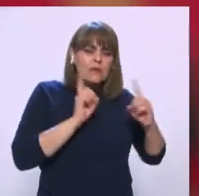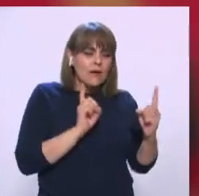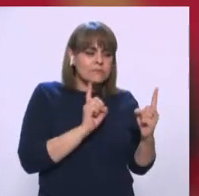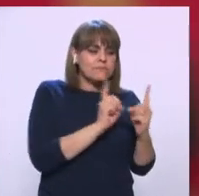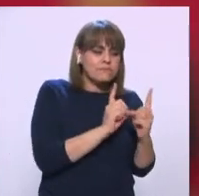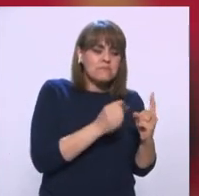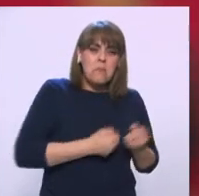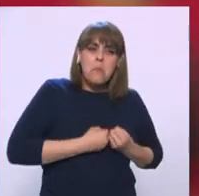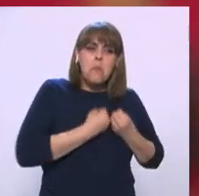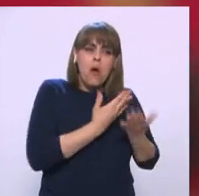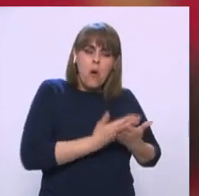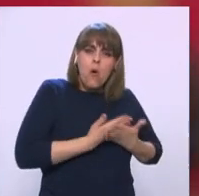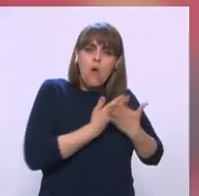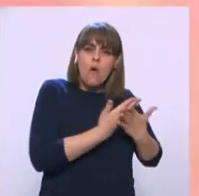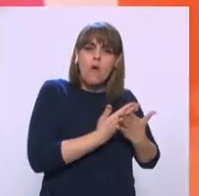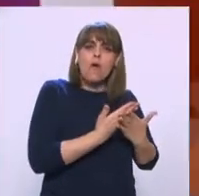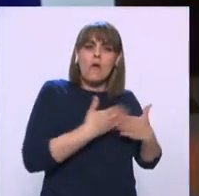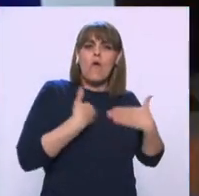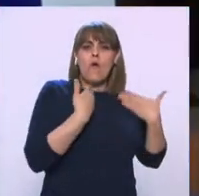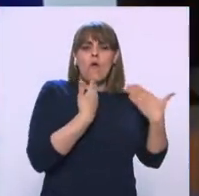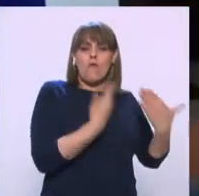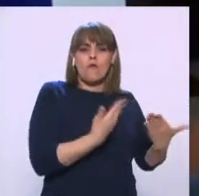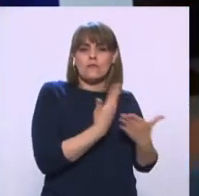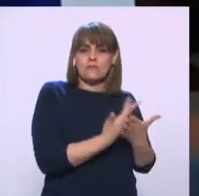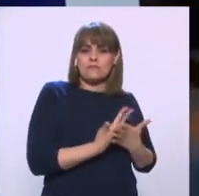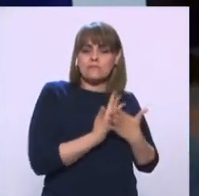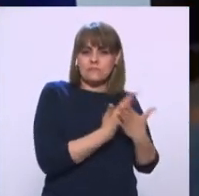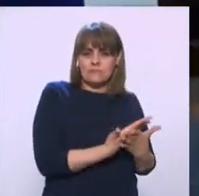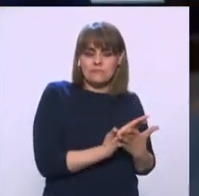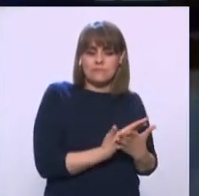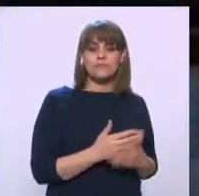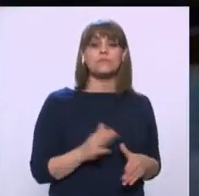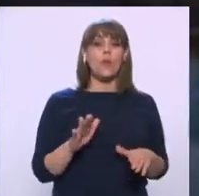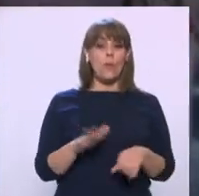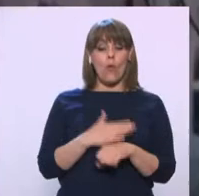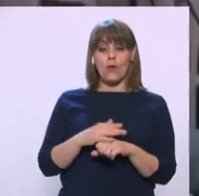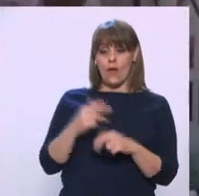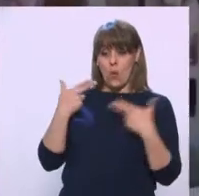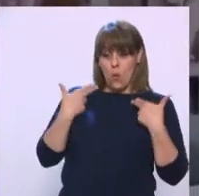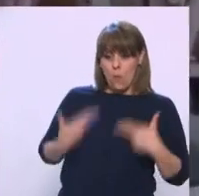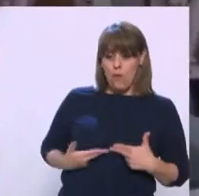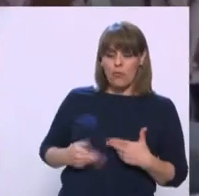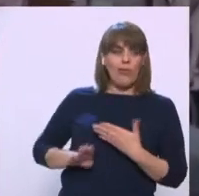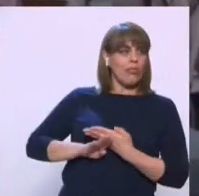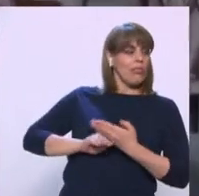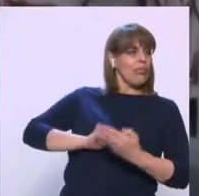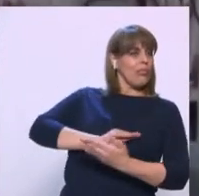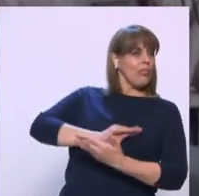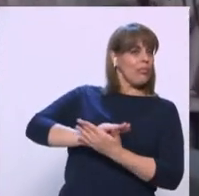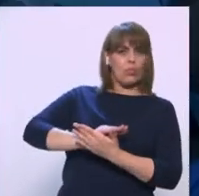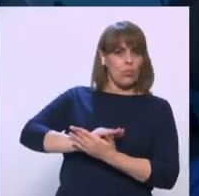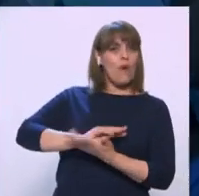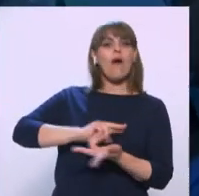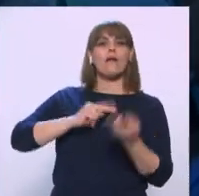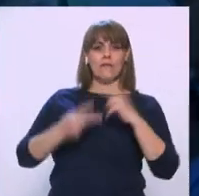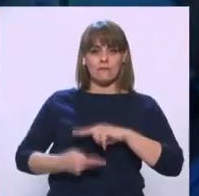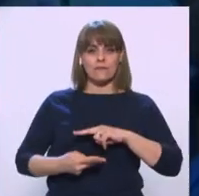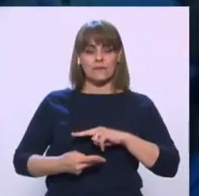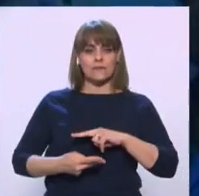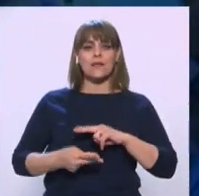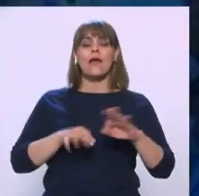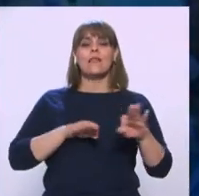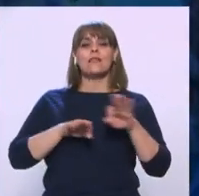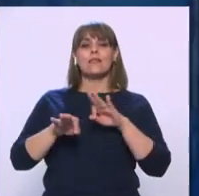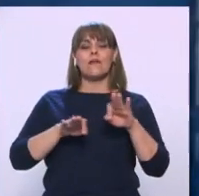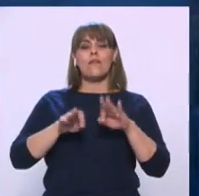esperanza para tantos y para tantas. Porque nada humano les es ajeno. Con la edición de Javier Barrera, un trabajo de